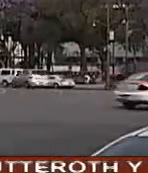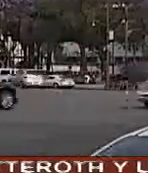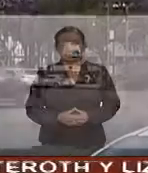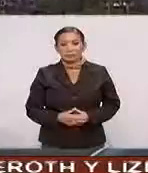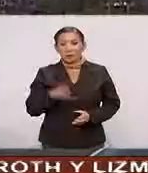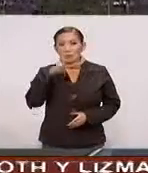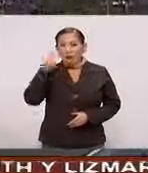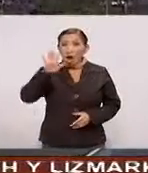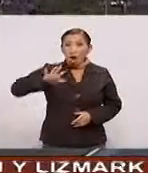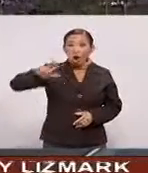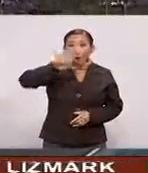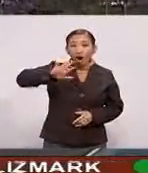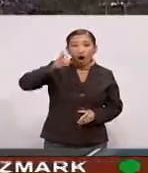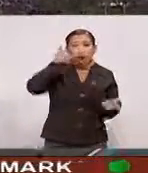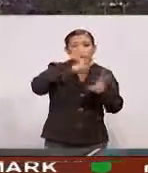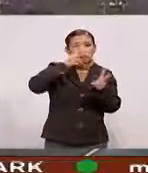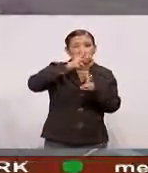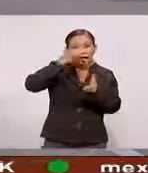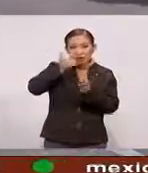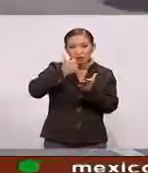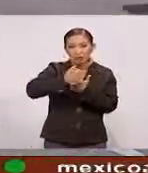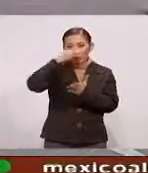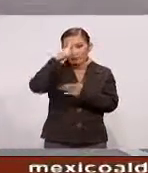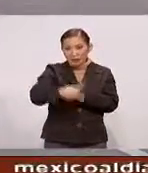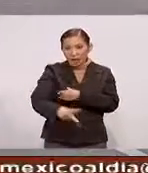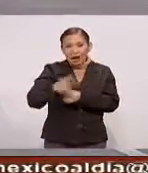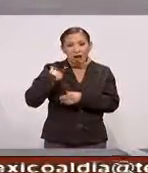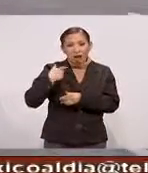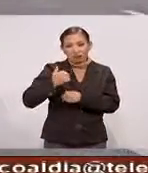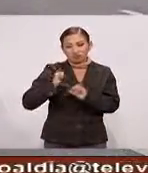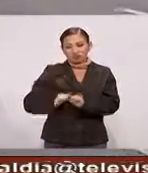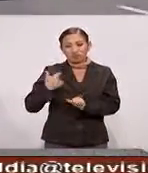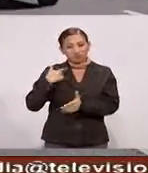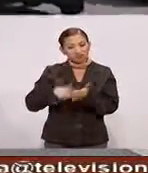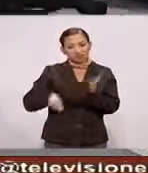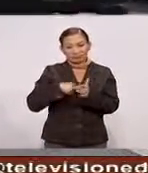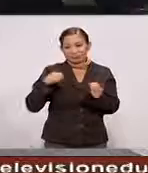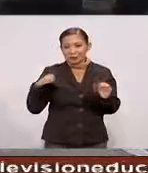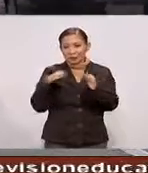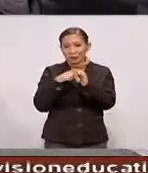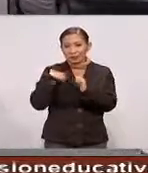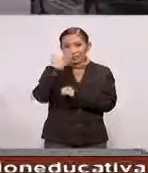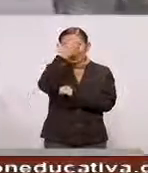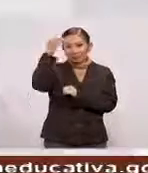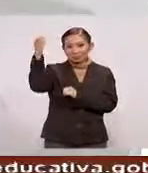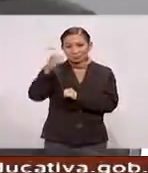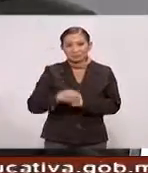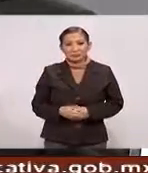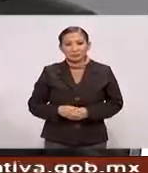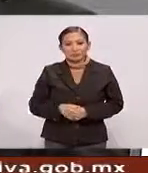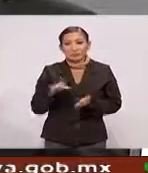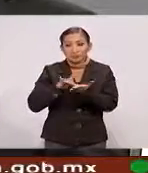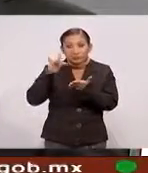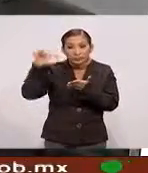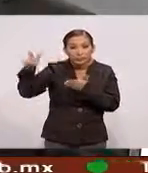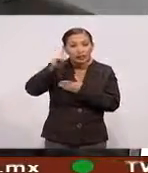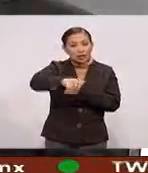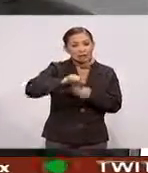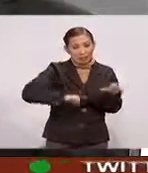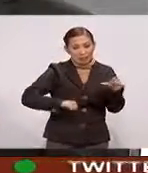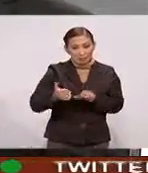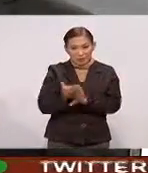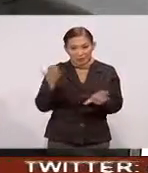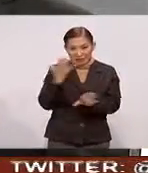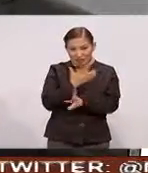Mejoran las condiciones Atmosféricas En la Ciudad de México Autoridades levantan La contingencia ambiental Gracias a las medidas